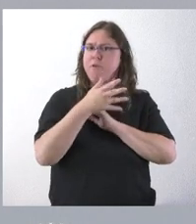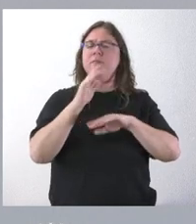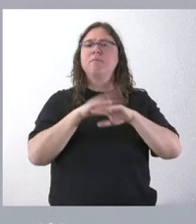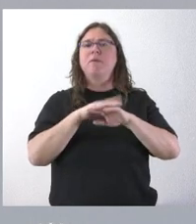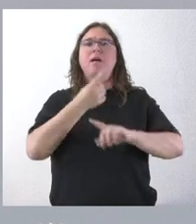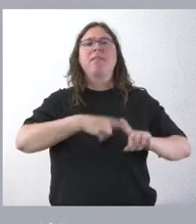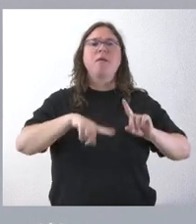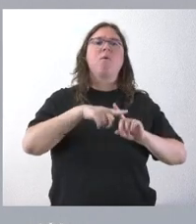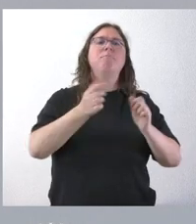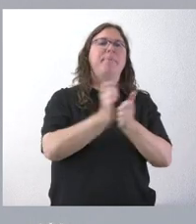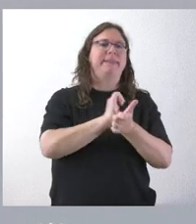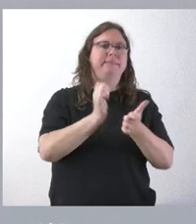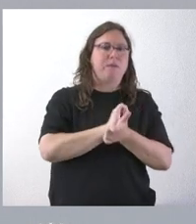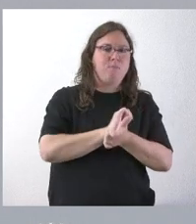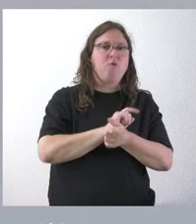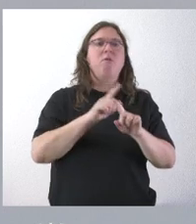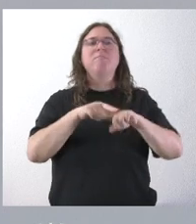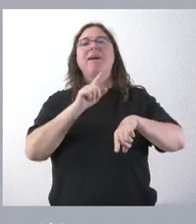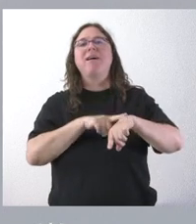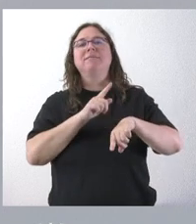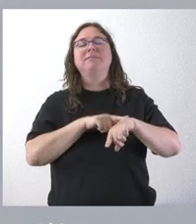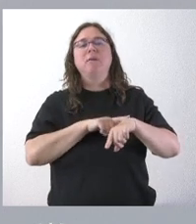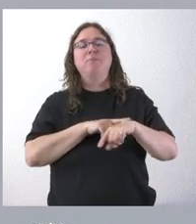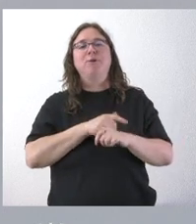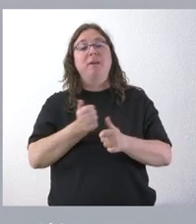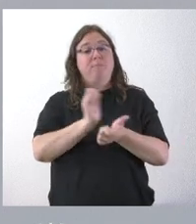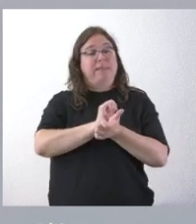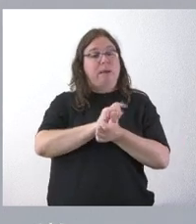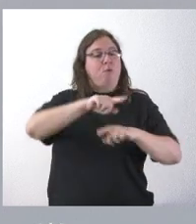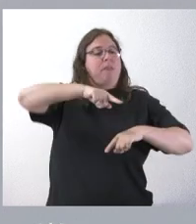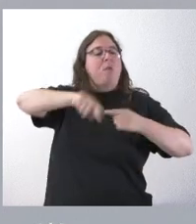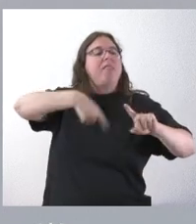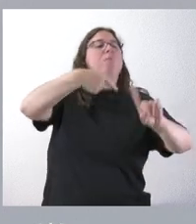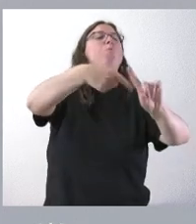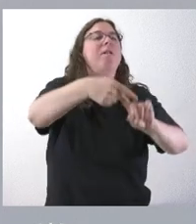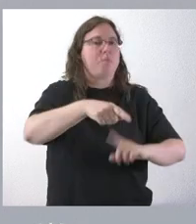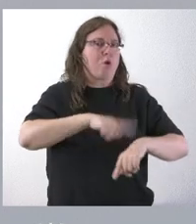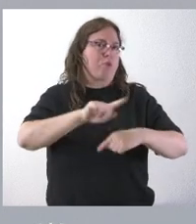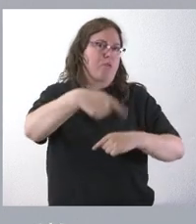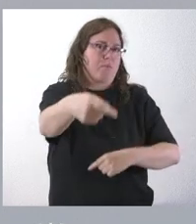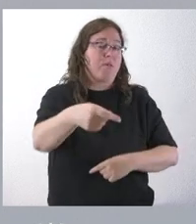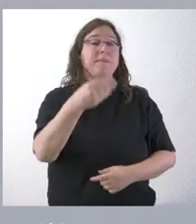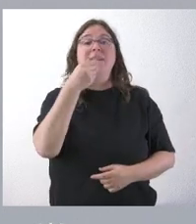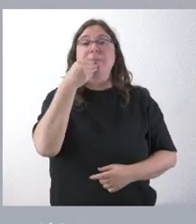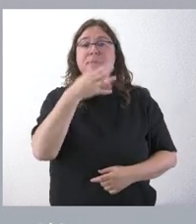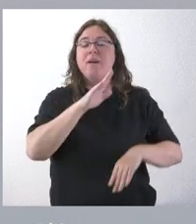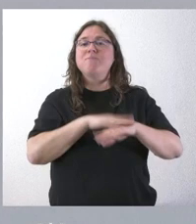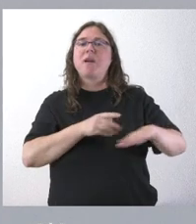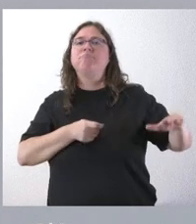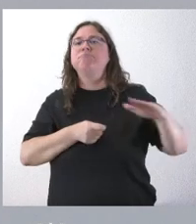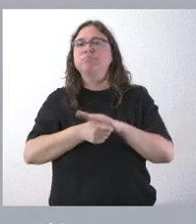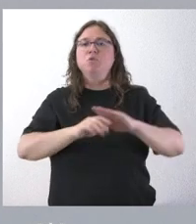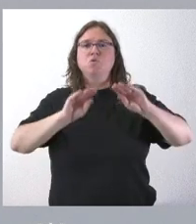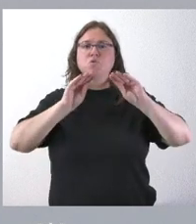del préstamo, tiempo de carencia. Pero también es bueno para el BEI porque permite estar financiando dentro de su finalidad